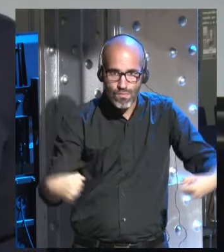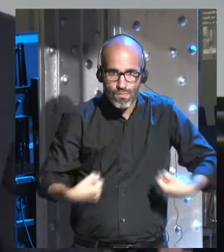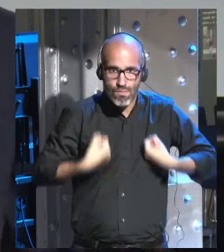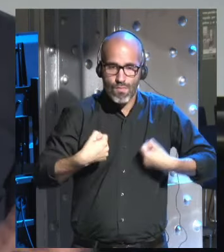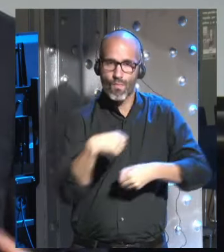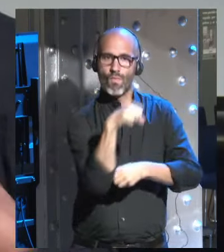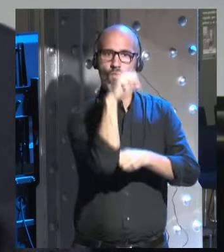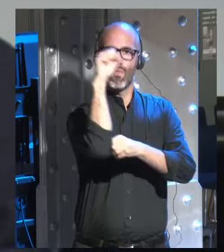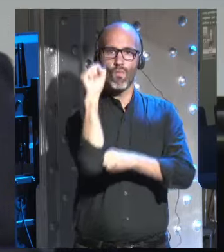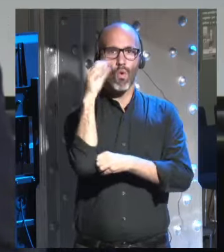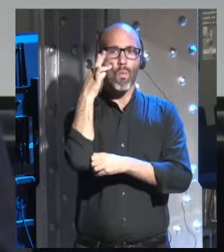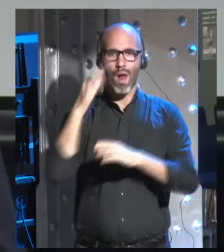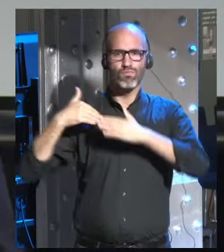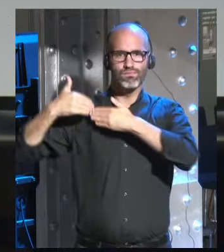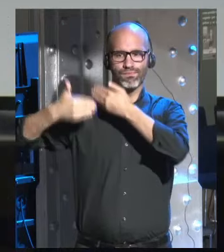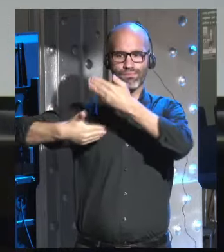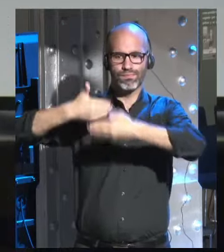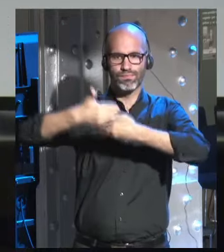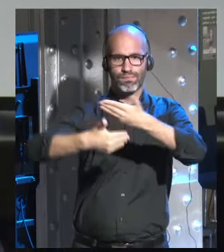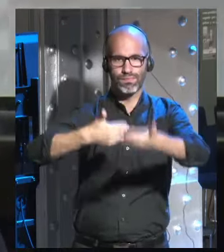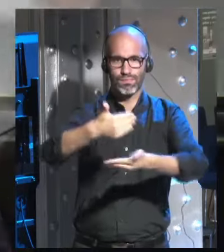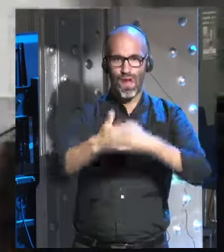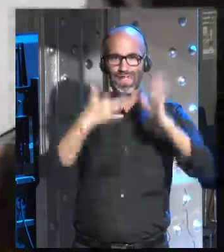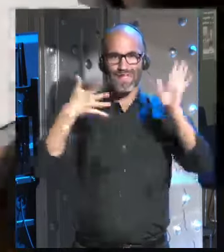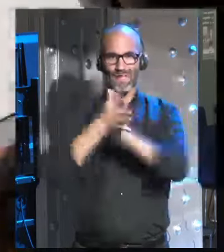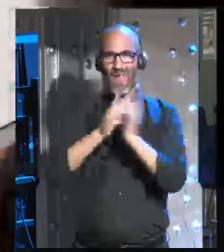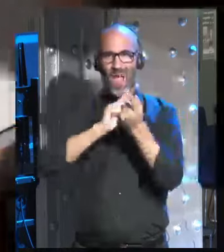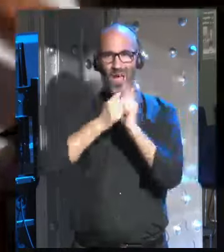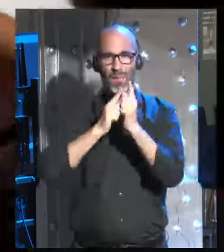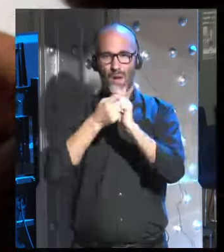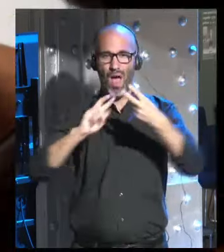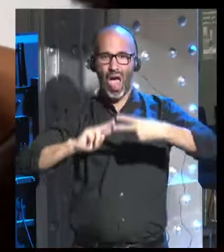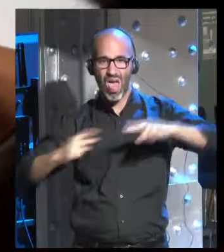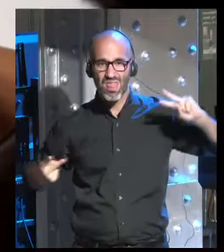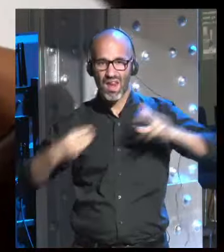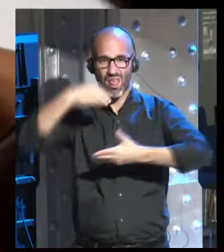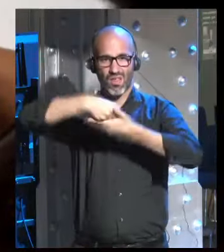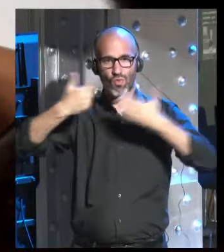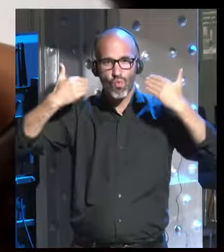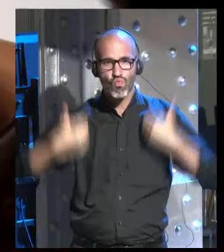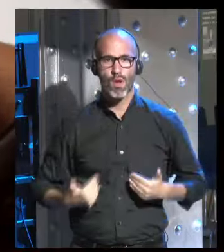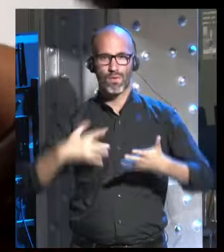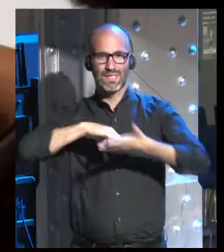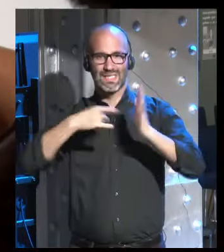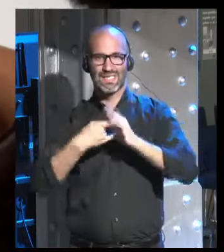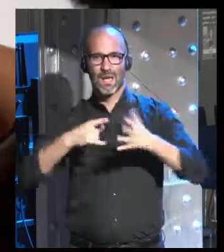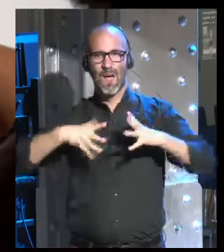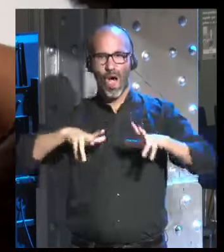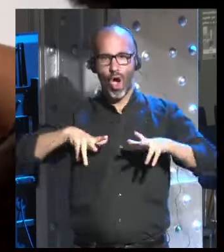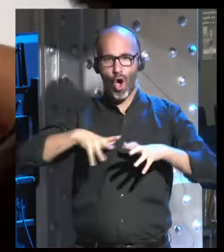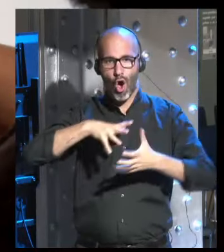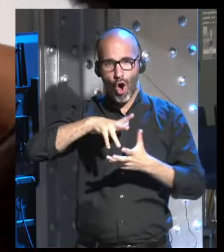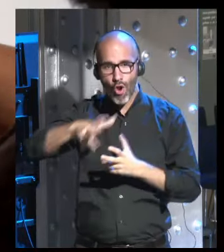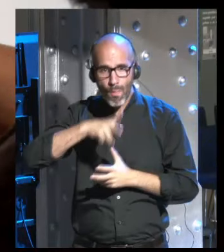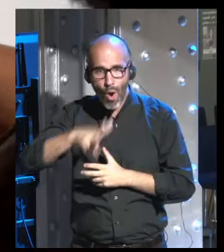acumulación de un montón de pequeños cambios en el ADN, en el cuerpo, en el sistema hormonal,